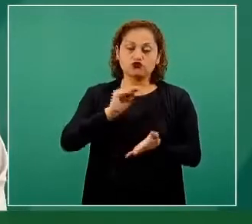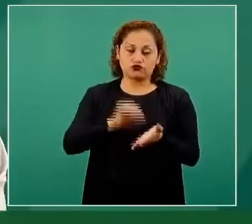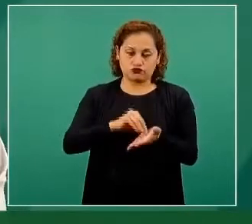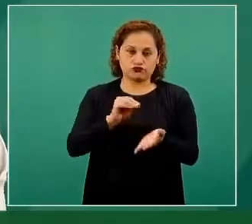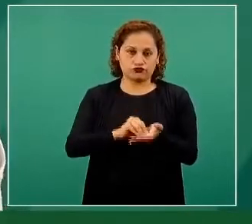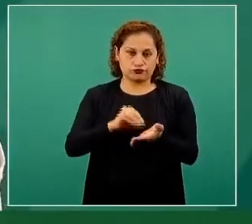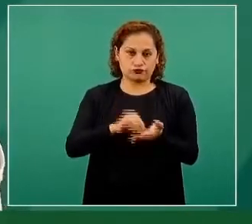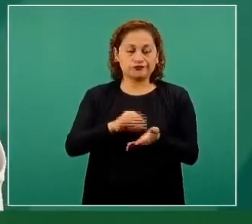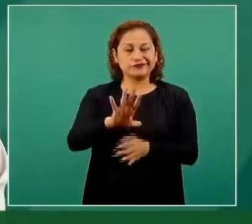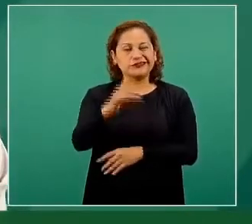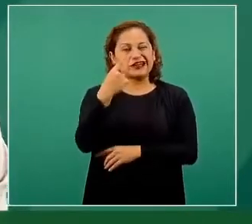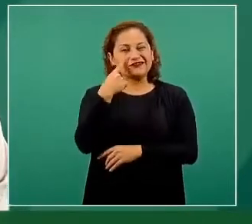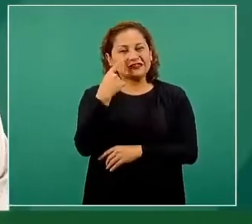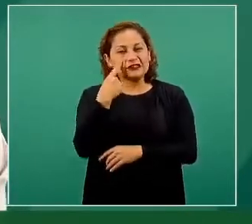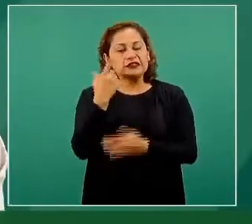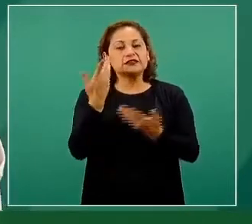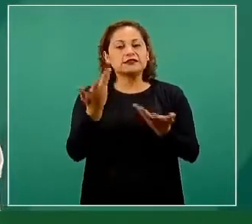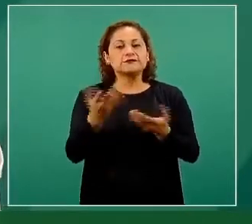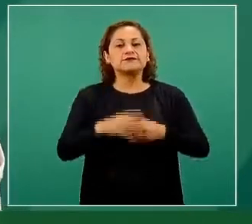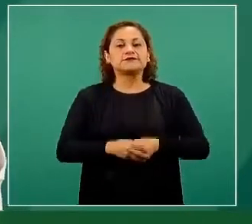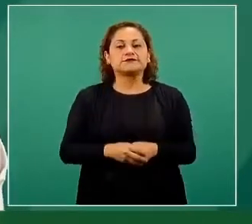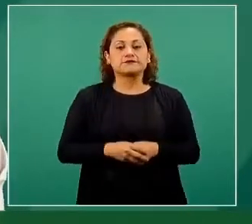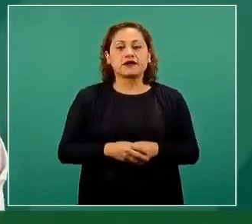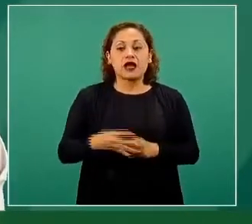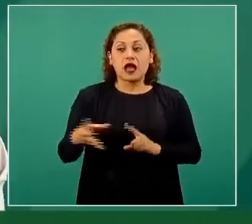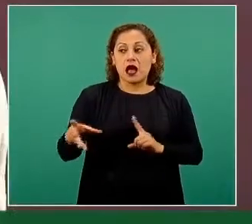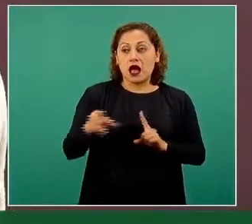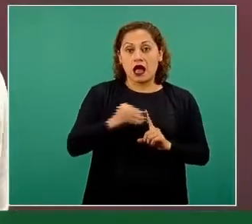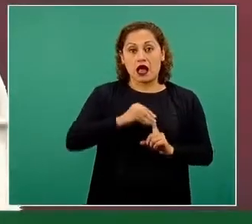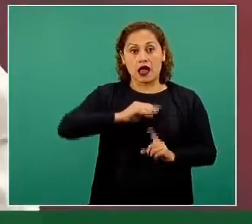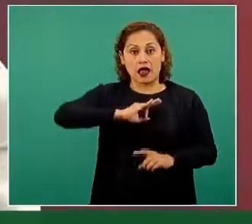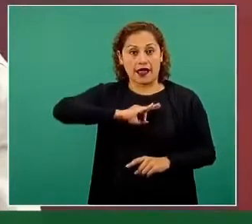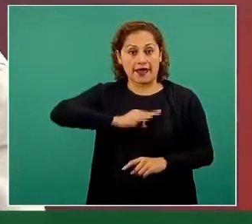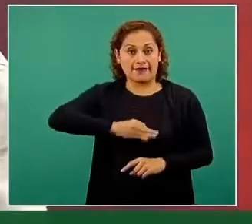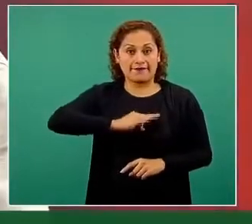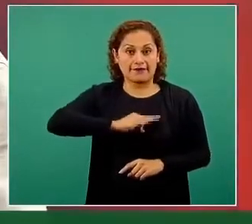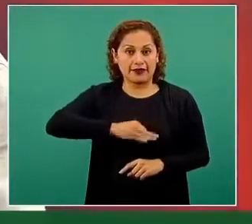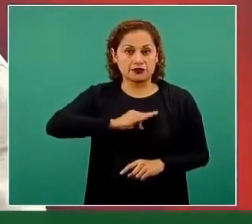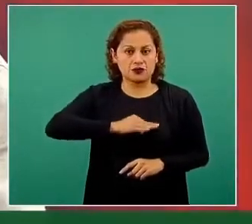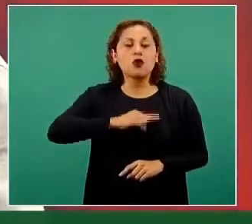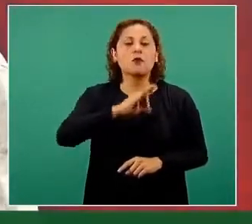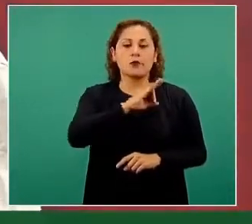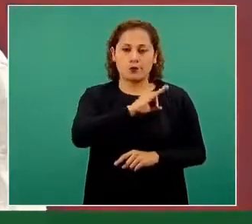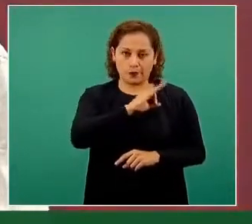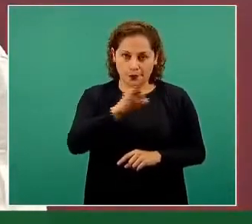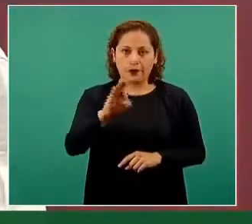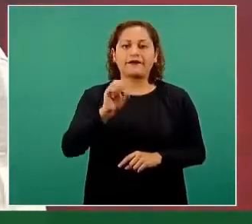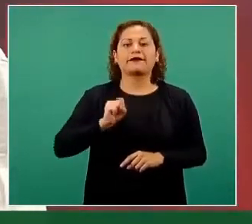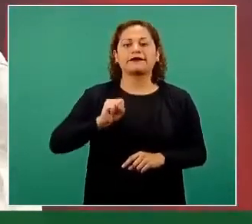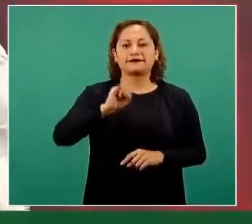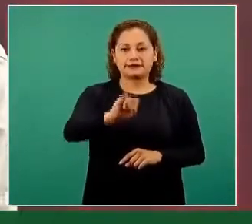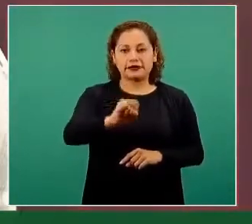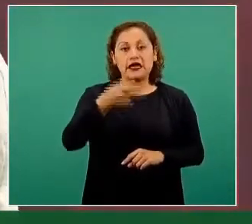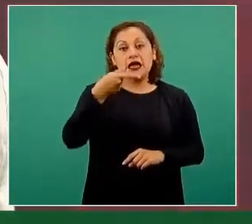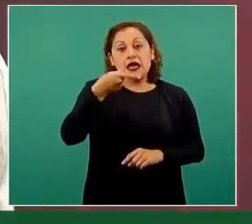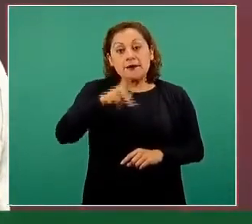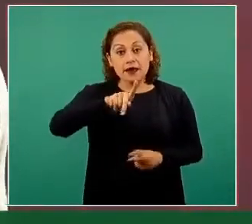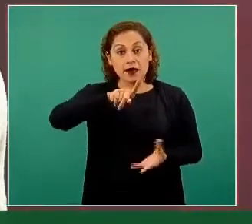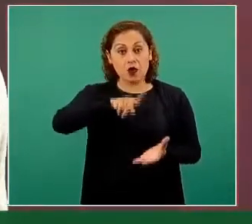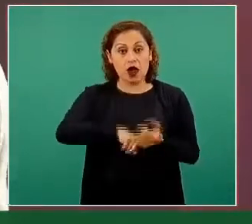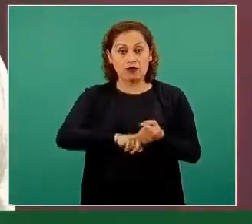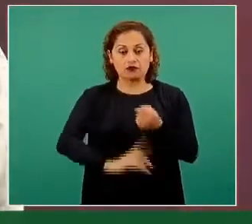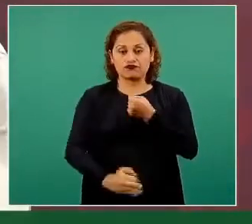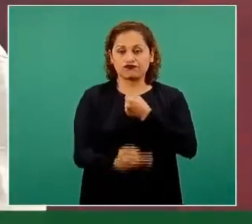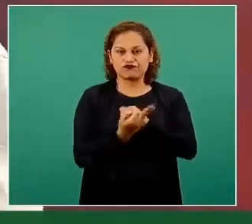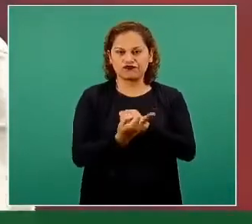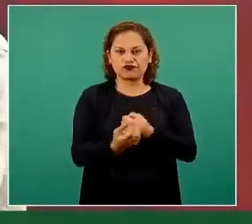No protege tanto contra la infección. Entonces, una persona se puede infectar, pero no tener síntomas o tener síntomas muy